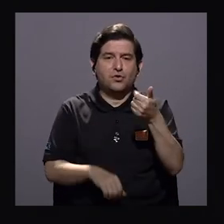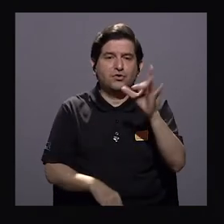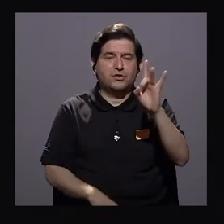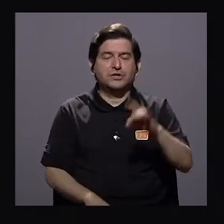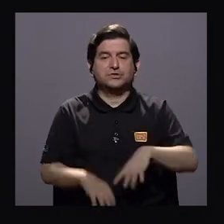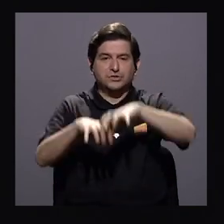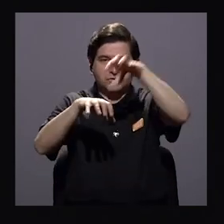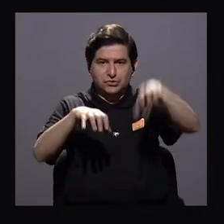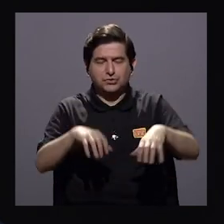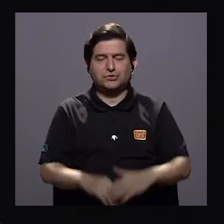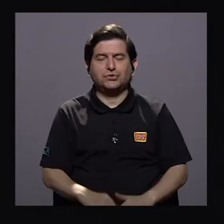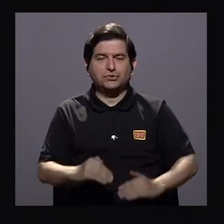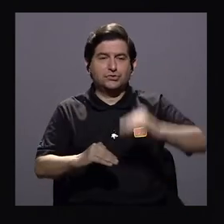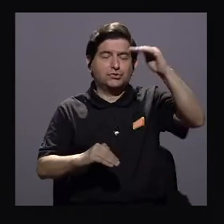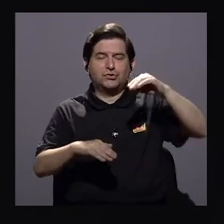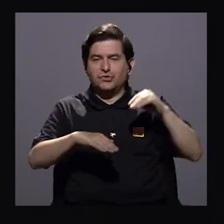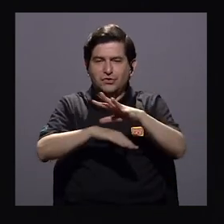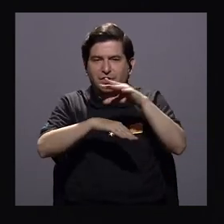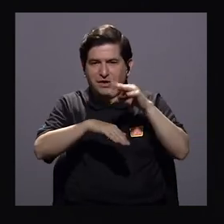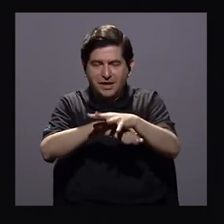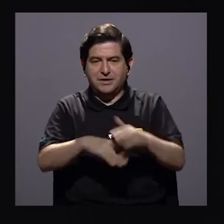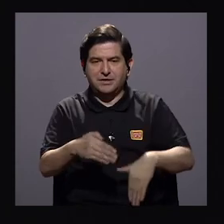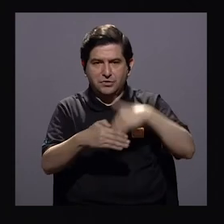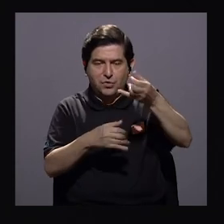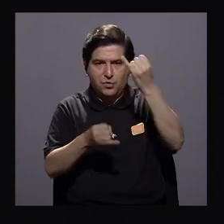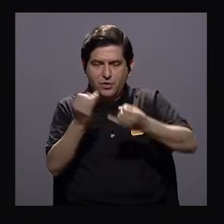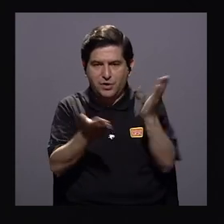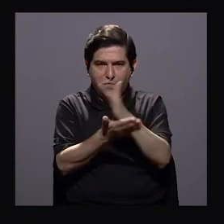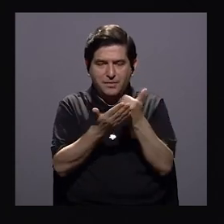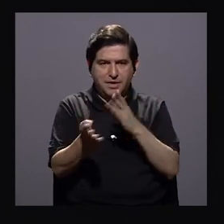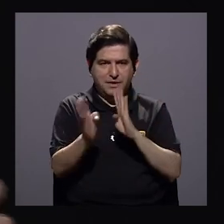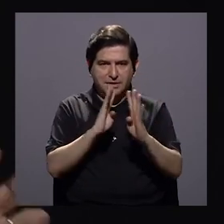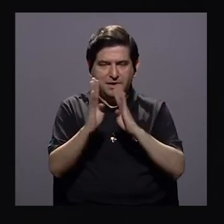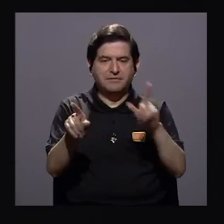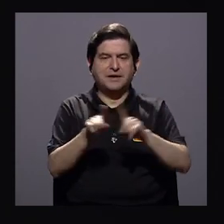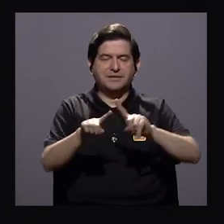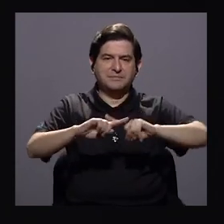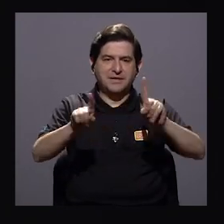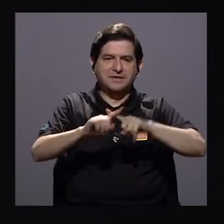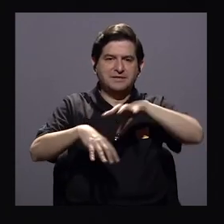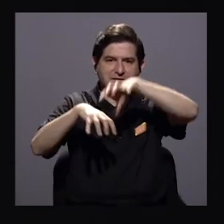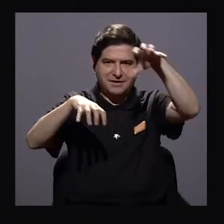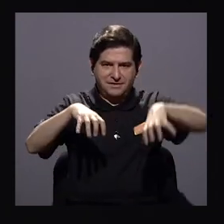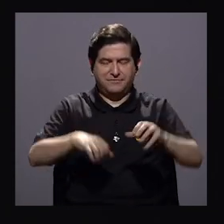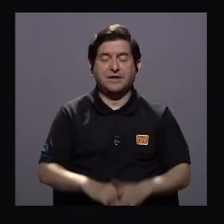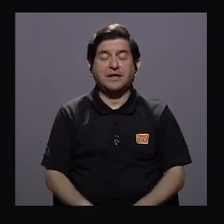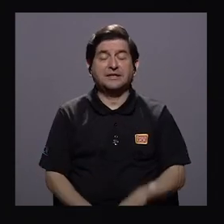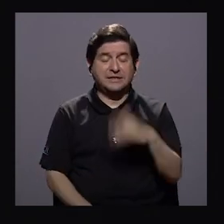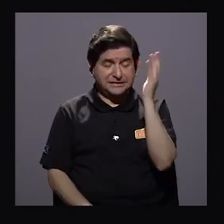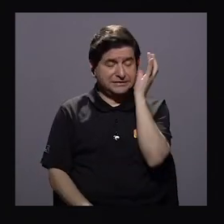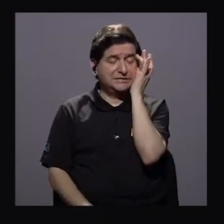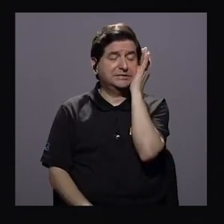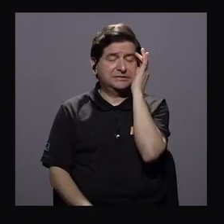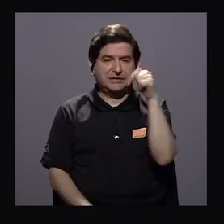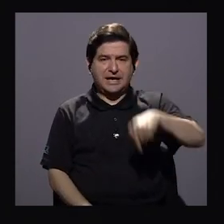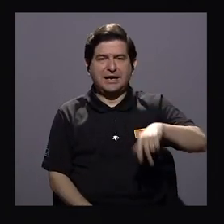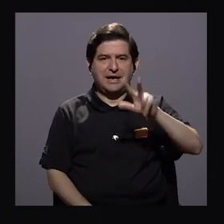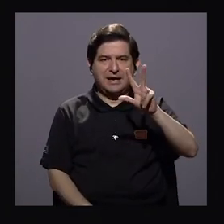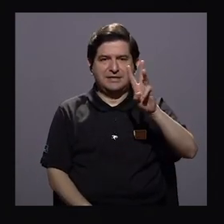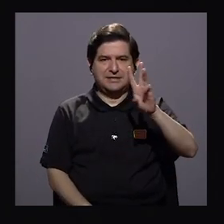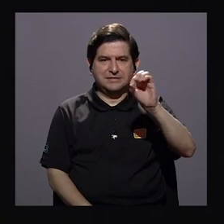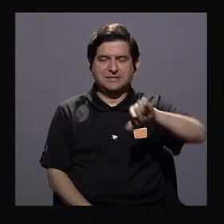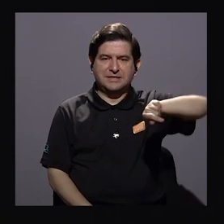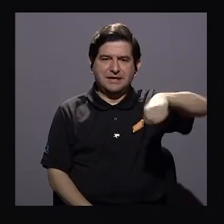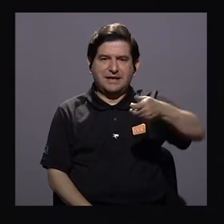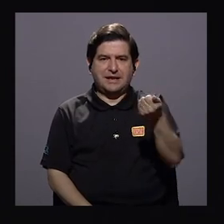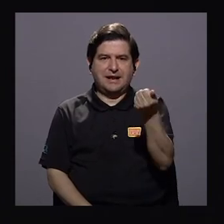18 cantones que son de alta incidencia ahora tal vez en el último bloque podemos hablar un poquito también de otros cantones que son muy preocupantes estamos acá